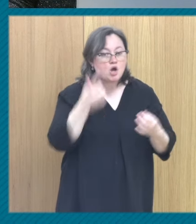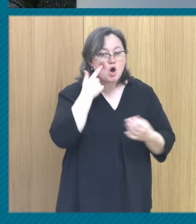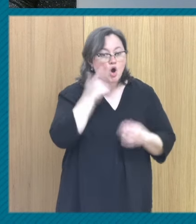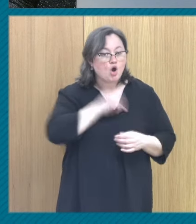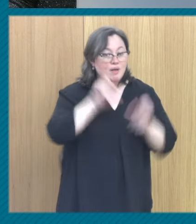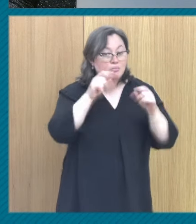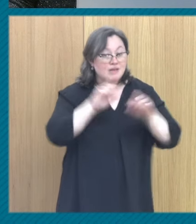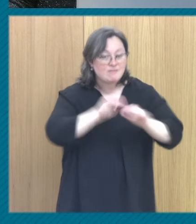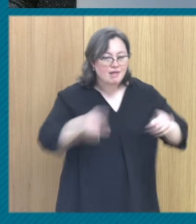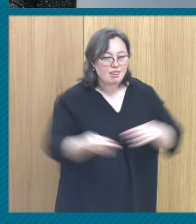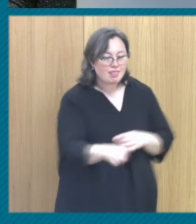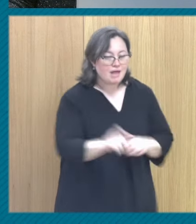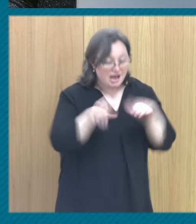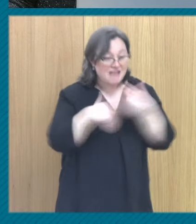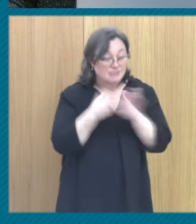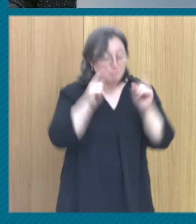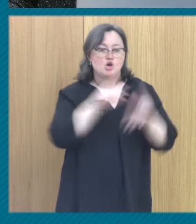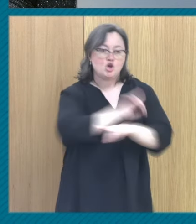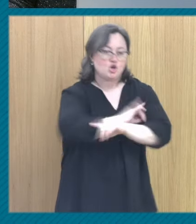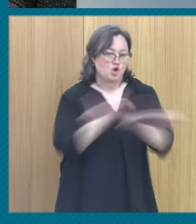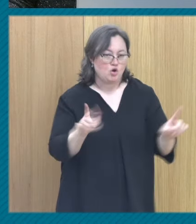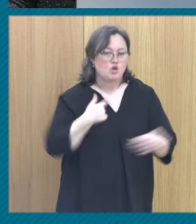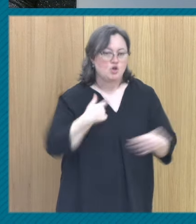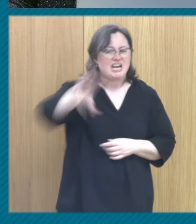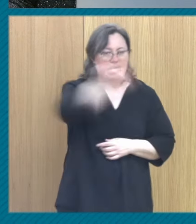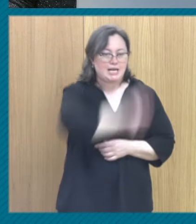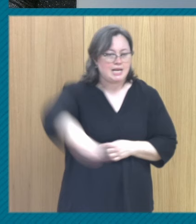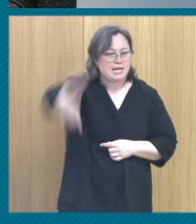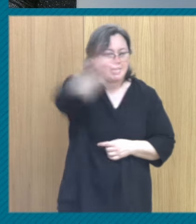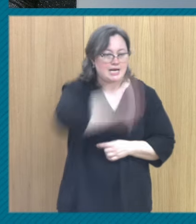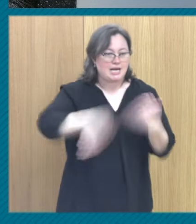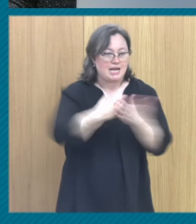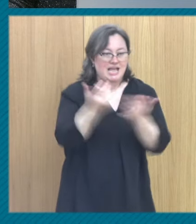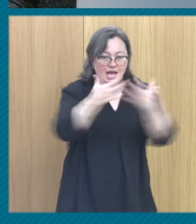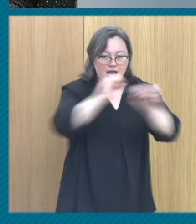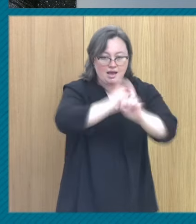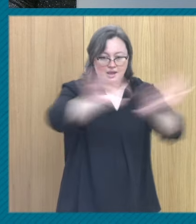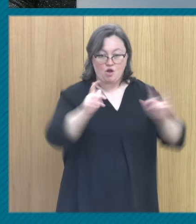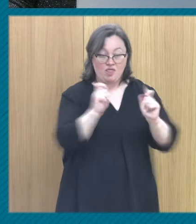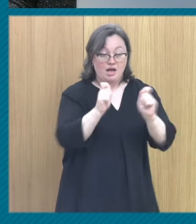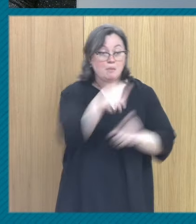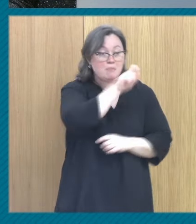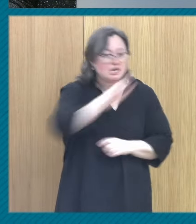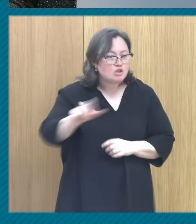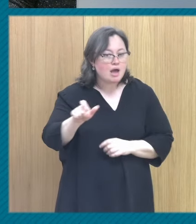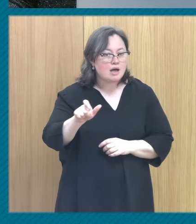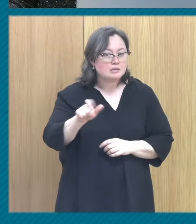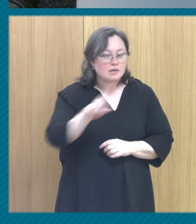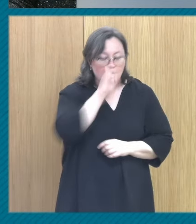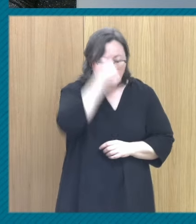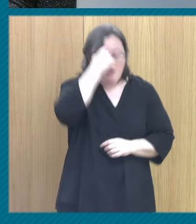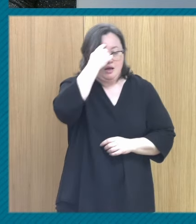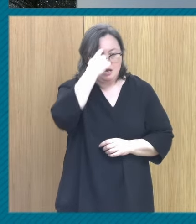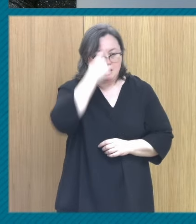consciencia. Y esto lo voy a repetir, y lo voy a repetir, y lo voy a repetir. Las personas recuerdan